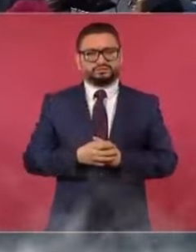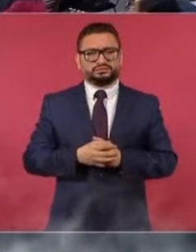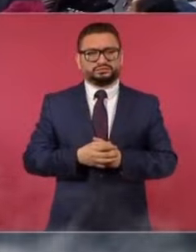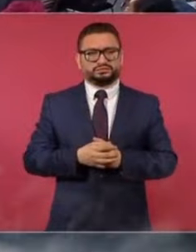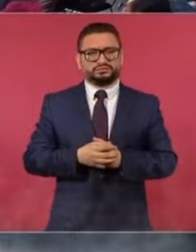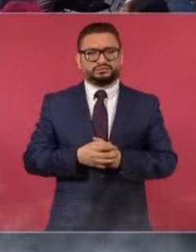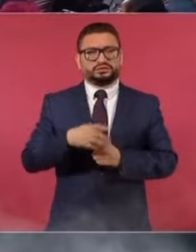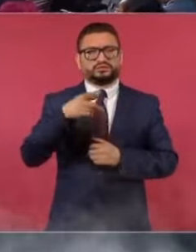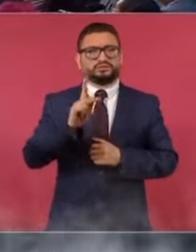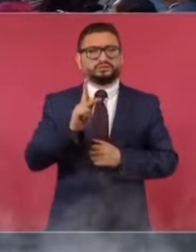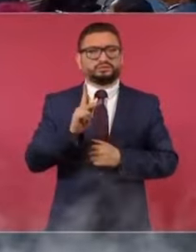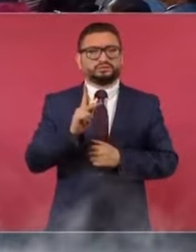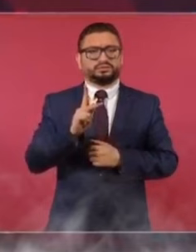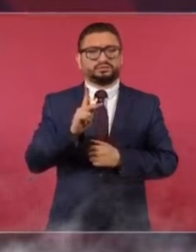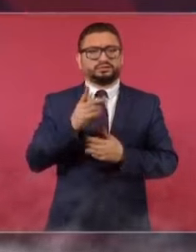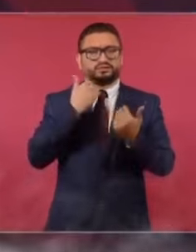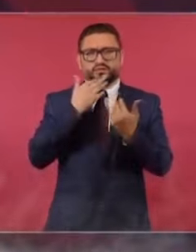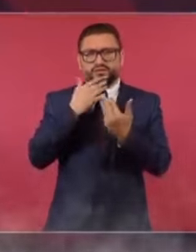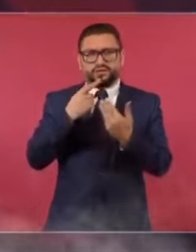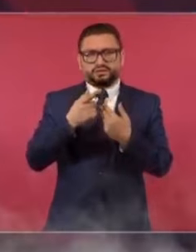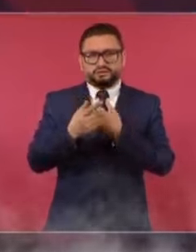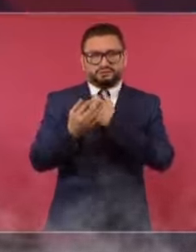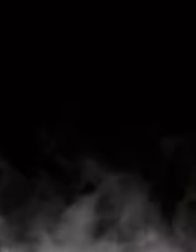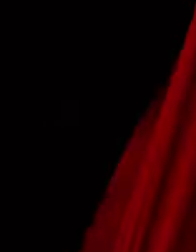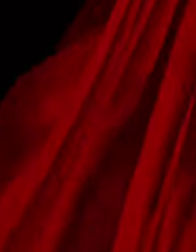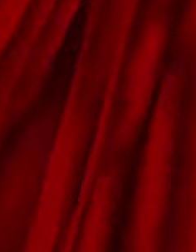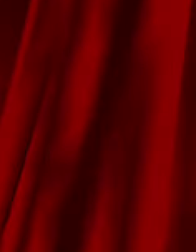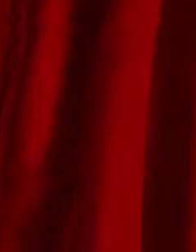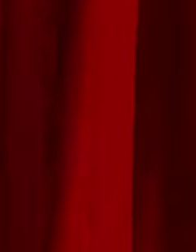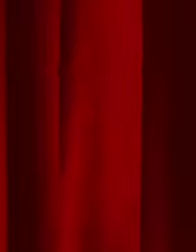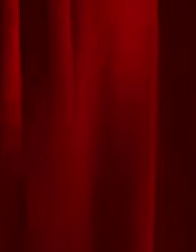Pero, este, no existe Estado Mayor Presidencial.